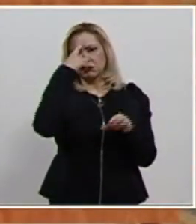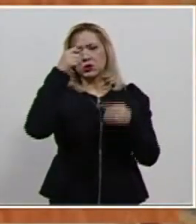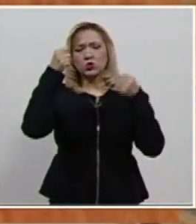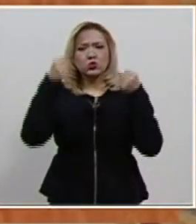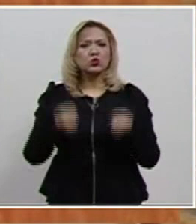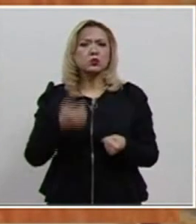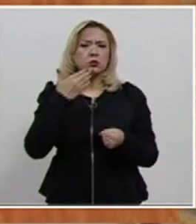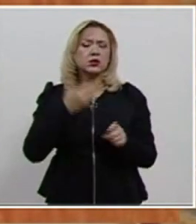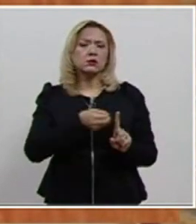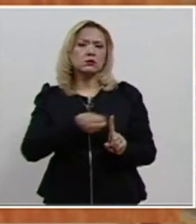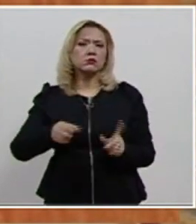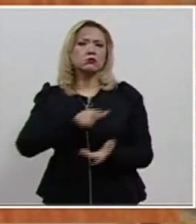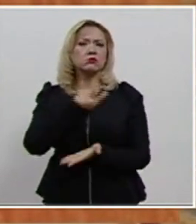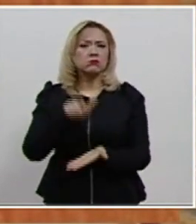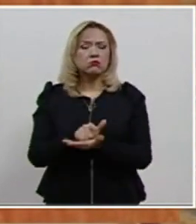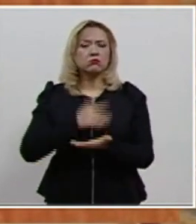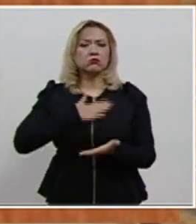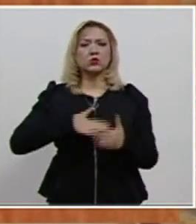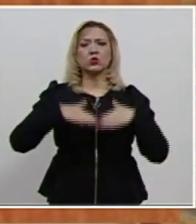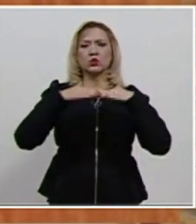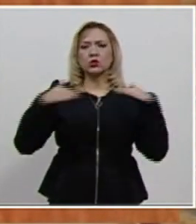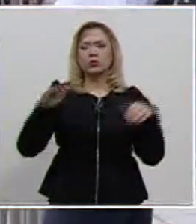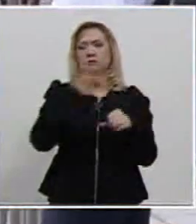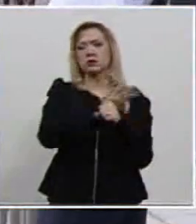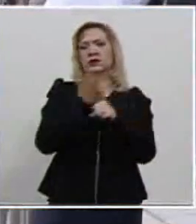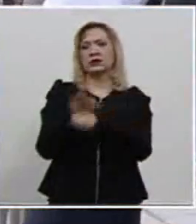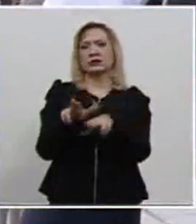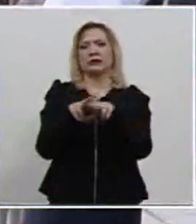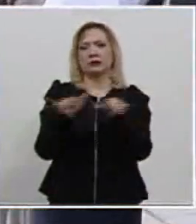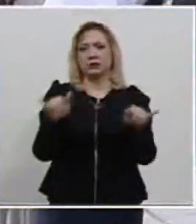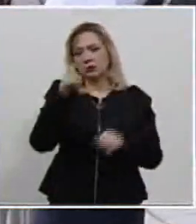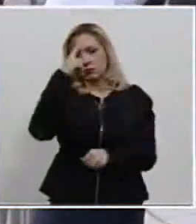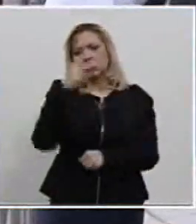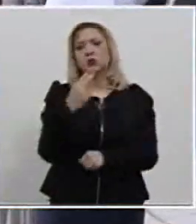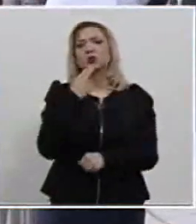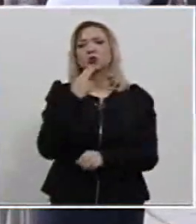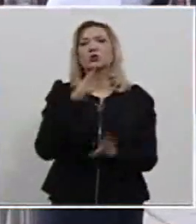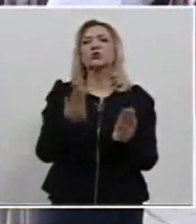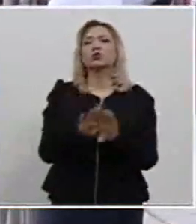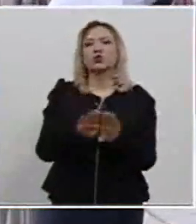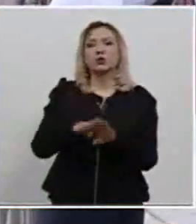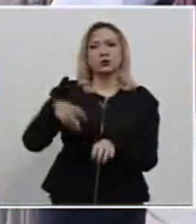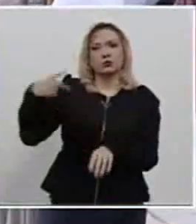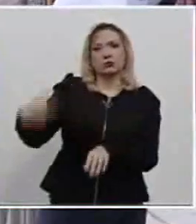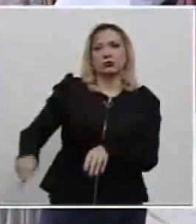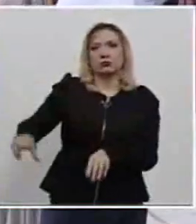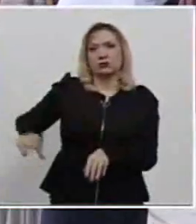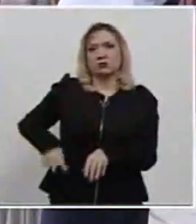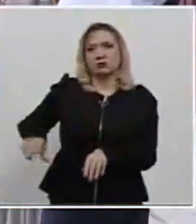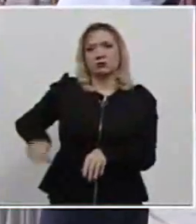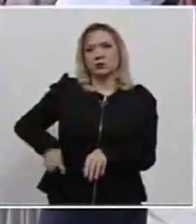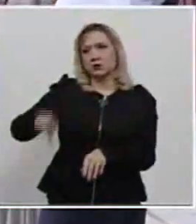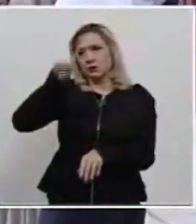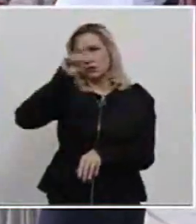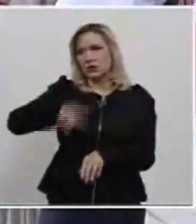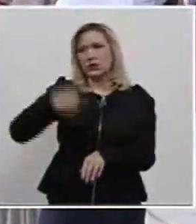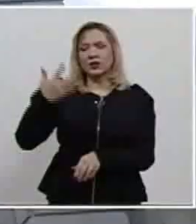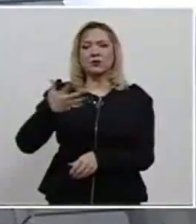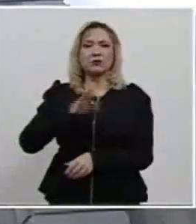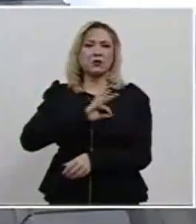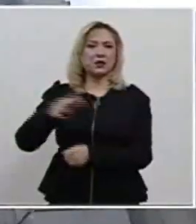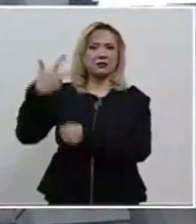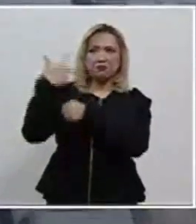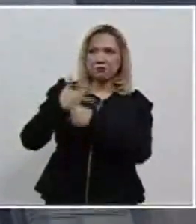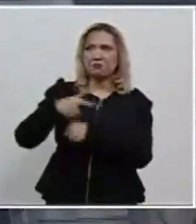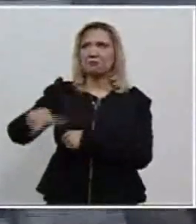jurídica, equidad e imparcialidad en el uso de los recursos públicos como elementos imprescindibles para organizar